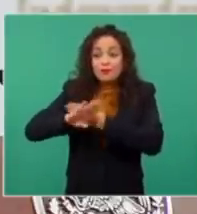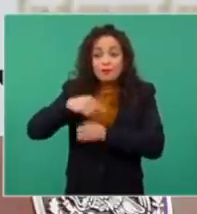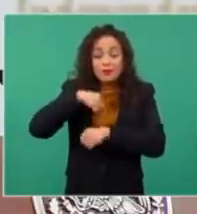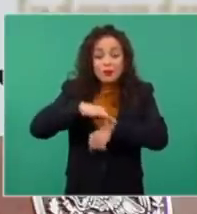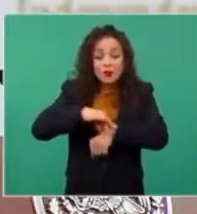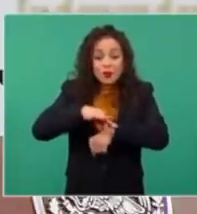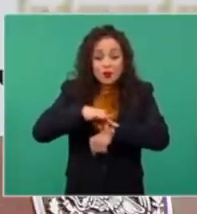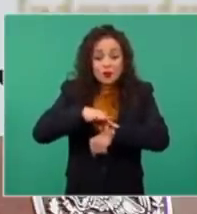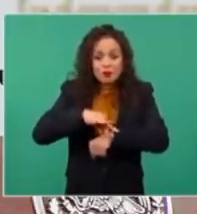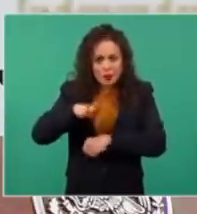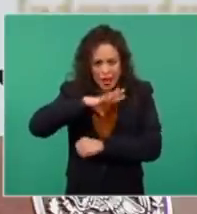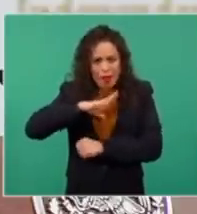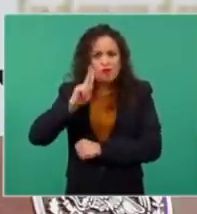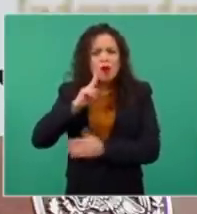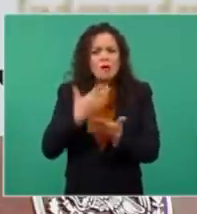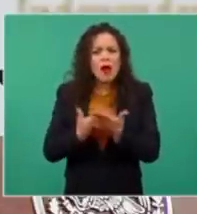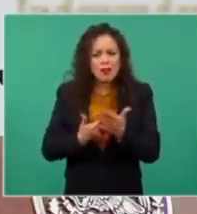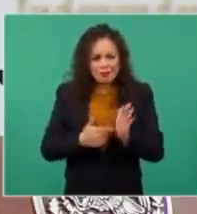Y hay pruebas.